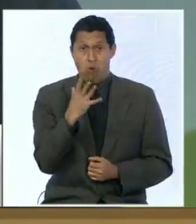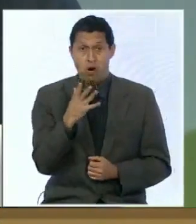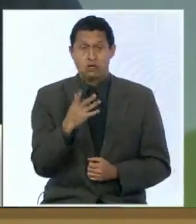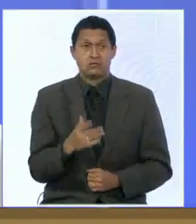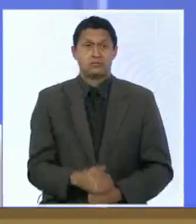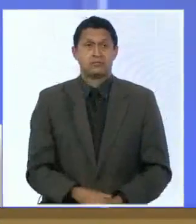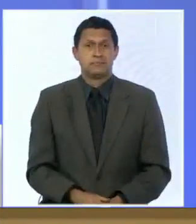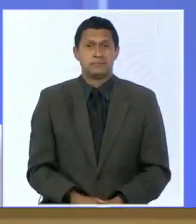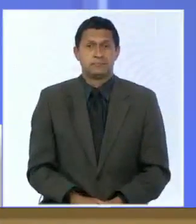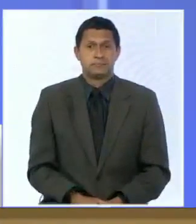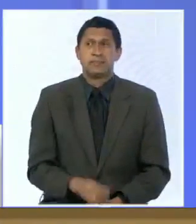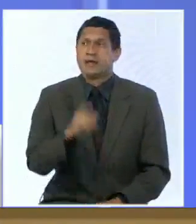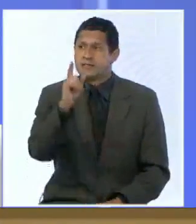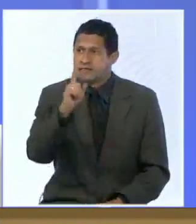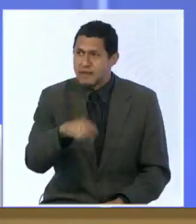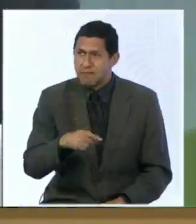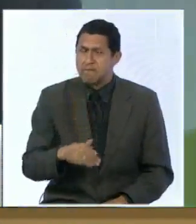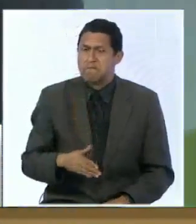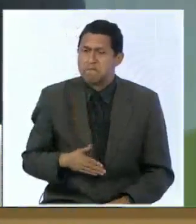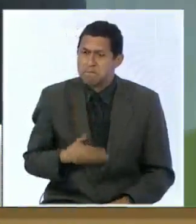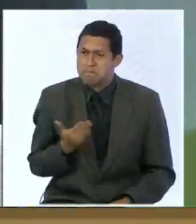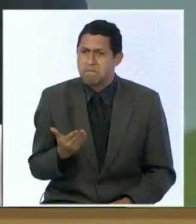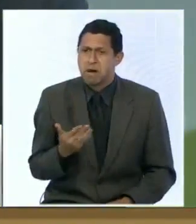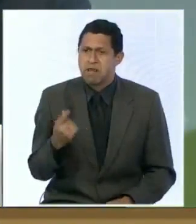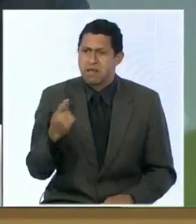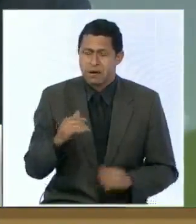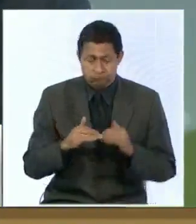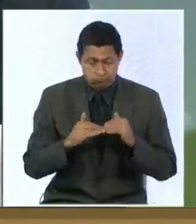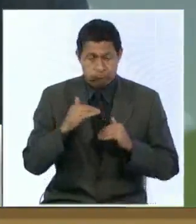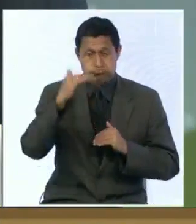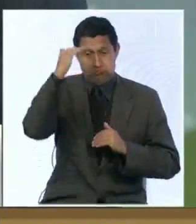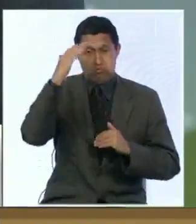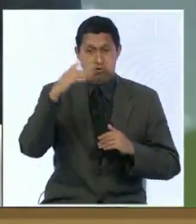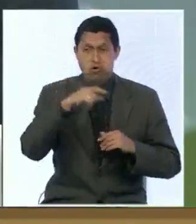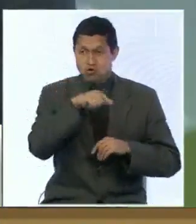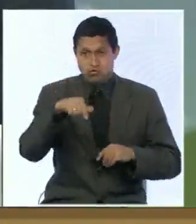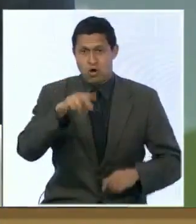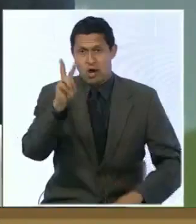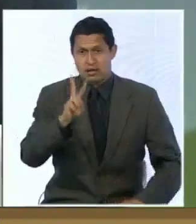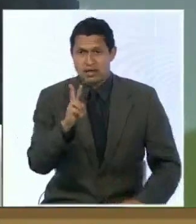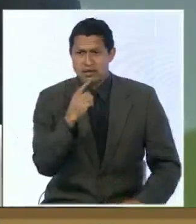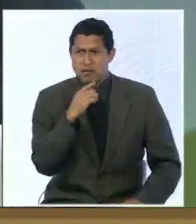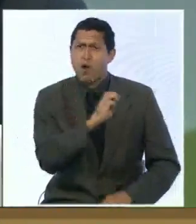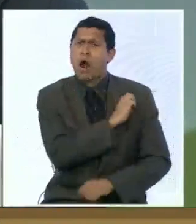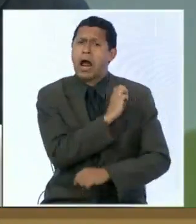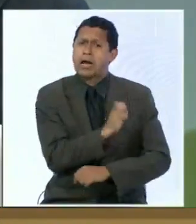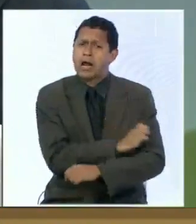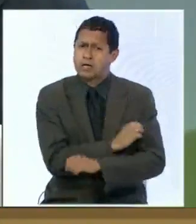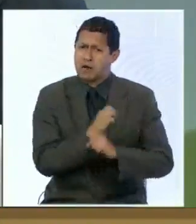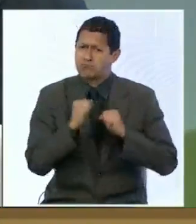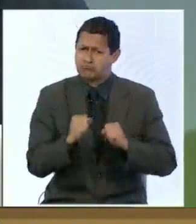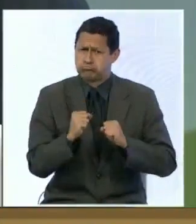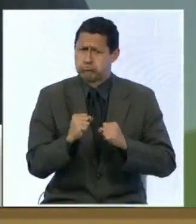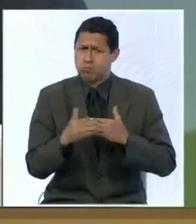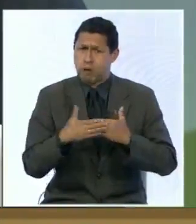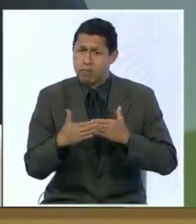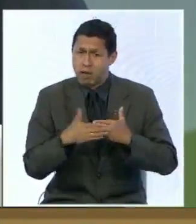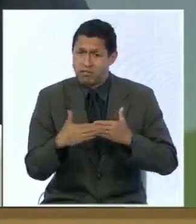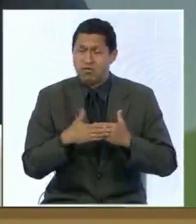llamamos y han podido pues elevar sus niveles de frecuencia nosotros aquí hablamos de energía, vibración y frecuencia